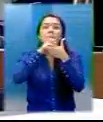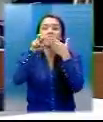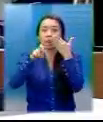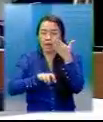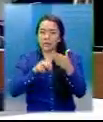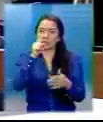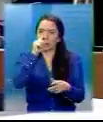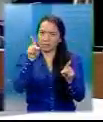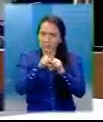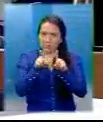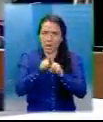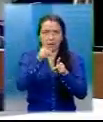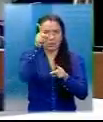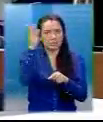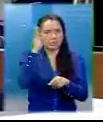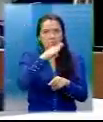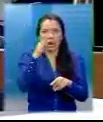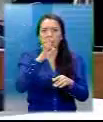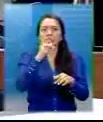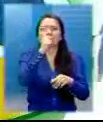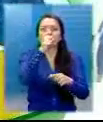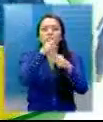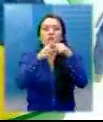más de 150 personas.